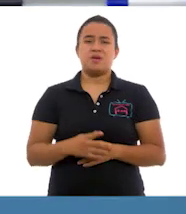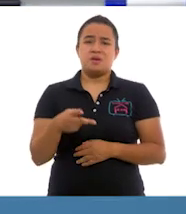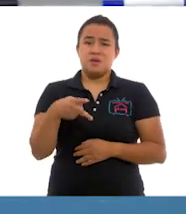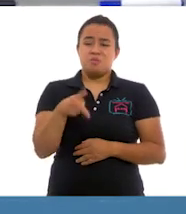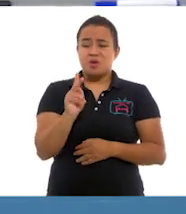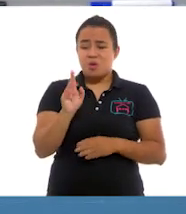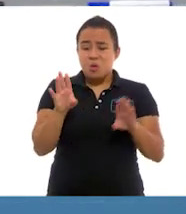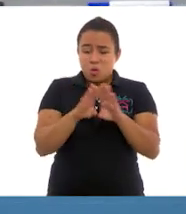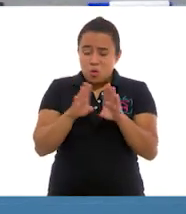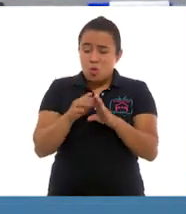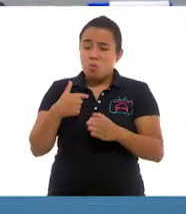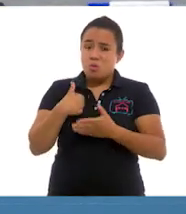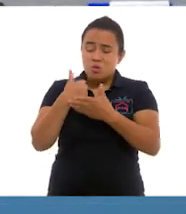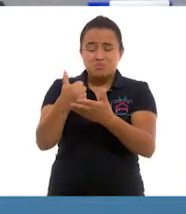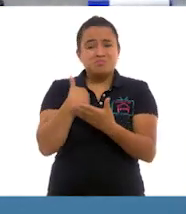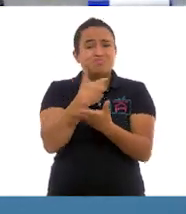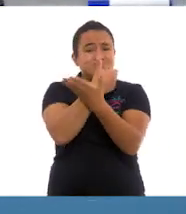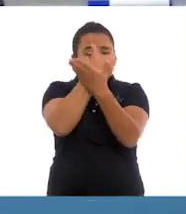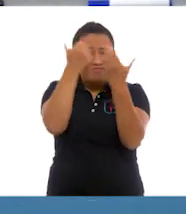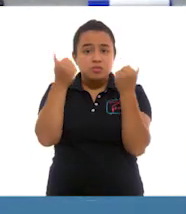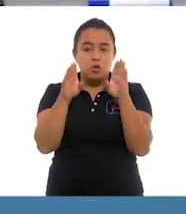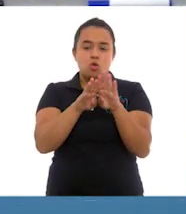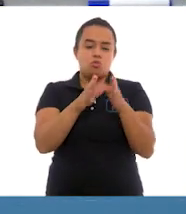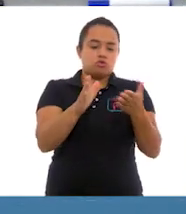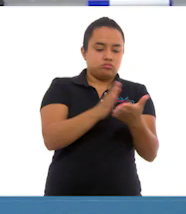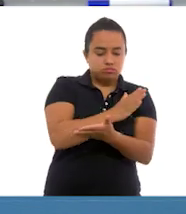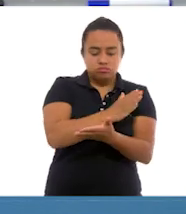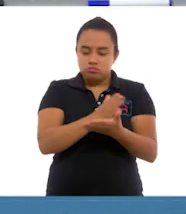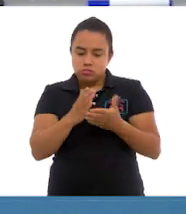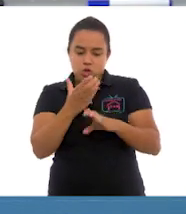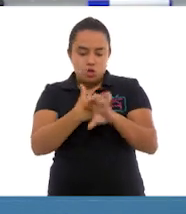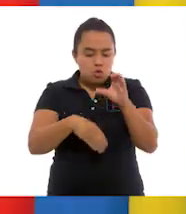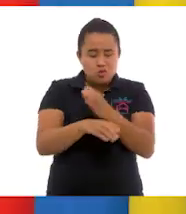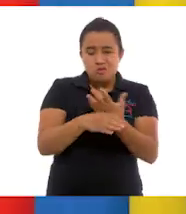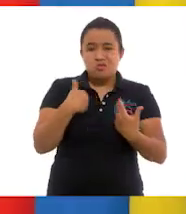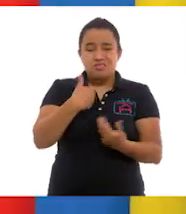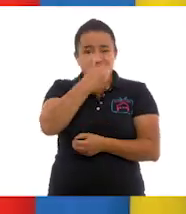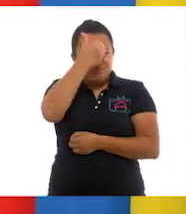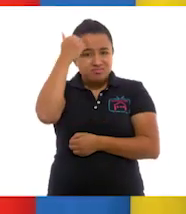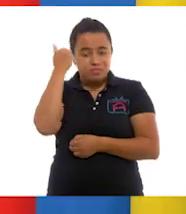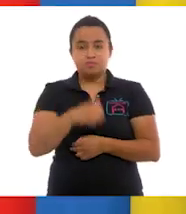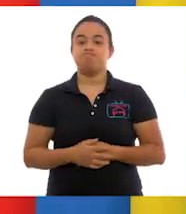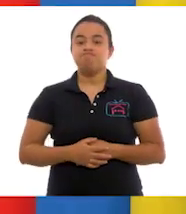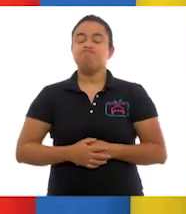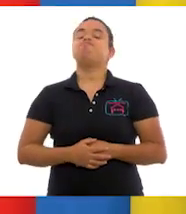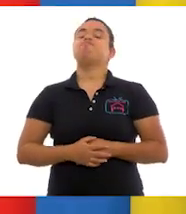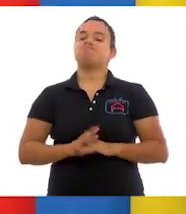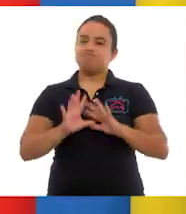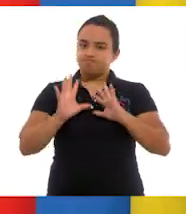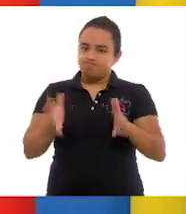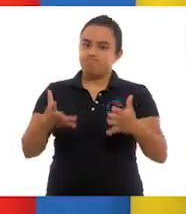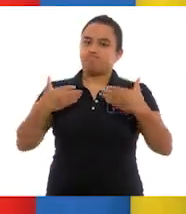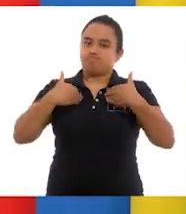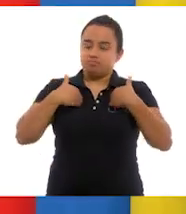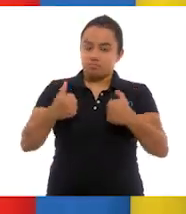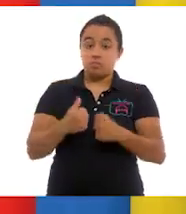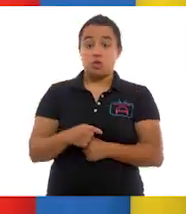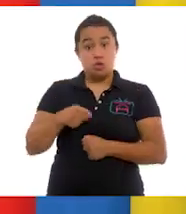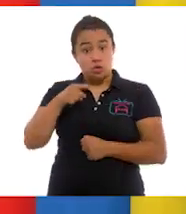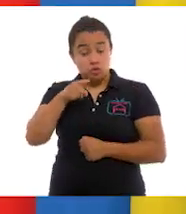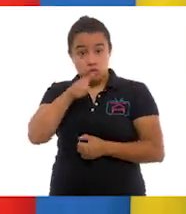muy bien cómo puedo ayudarle a mi tía a clasificar o separar sus cosas. Ay, entiendo. Tu